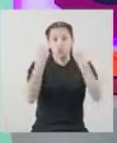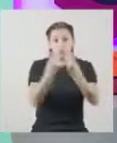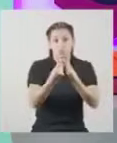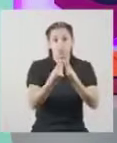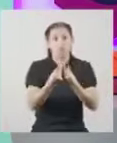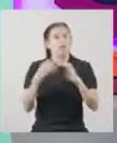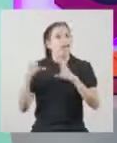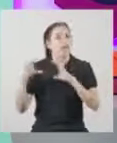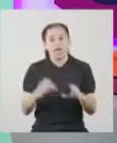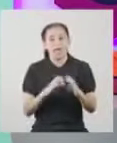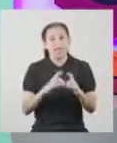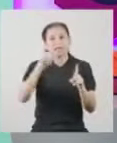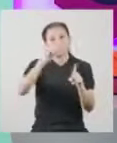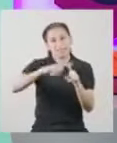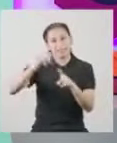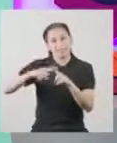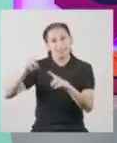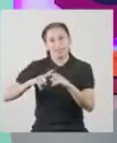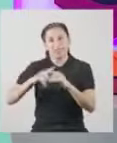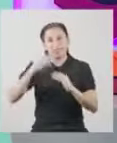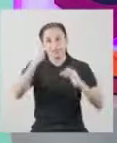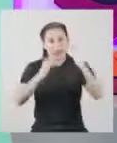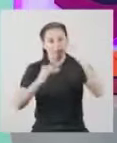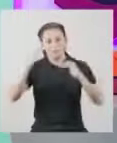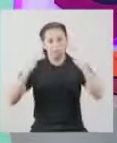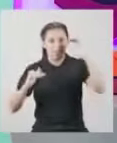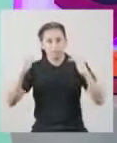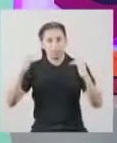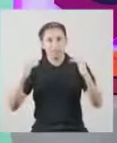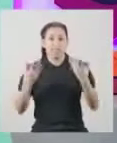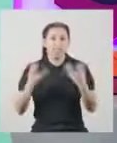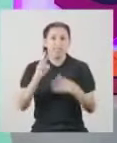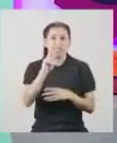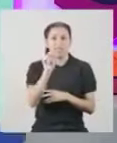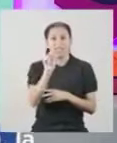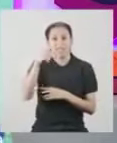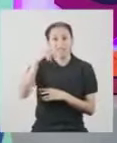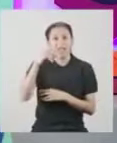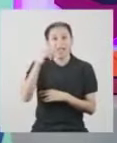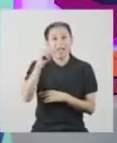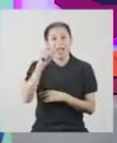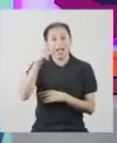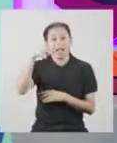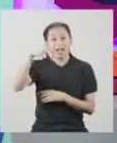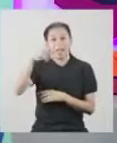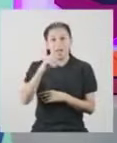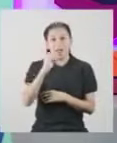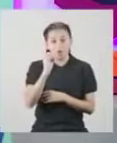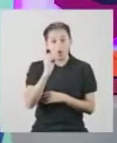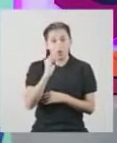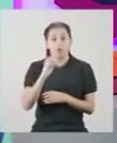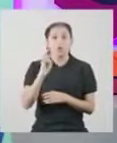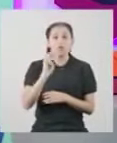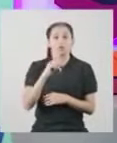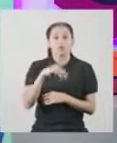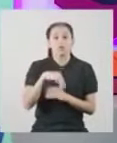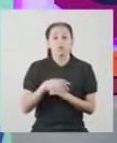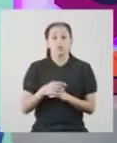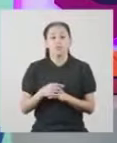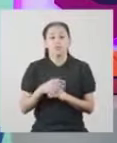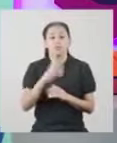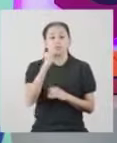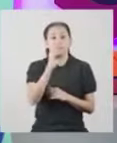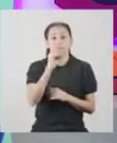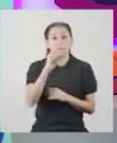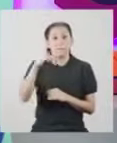conjuntos de datos, se hace uso de diferentes medidas de dispersión El rango R, la desviación media